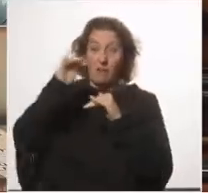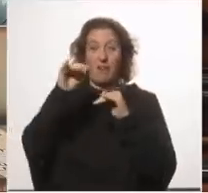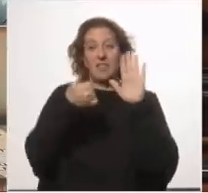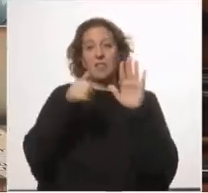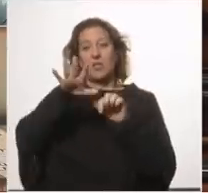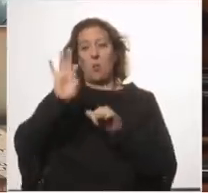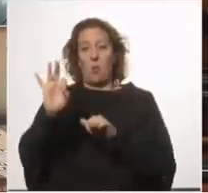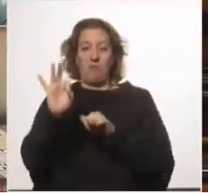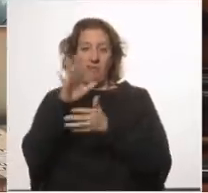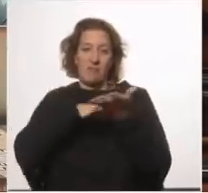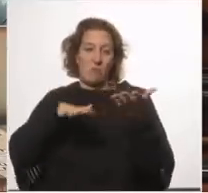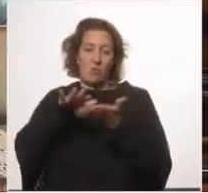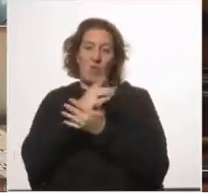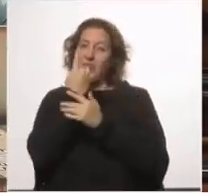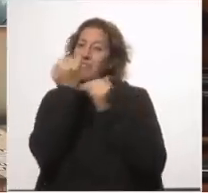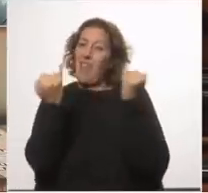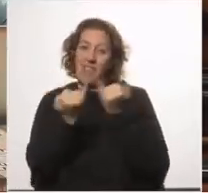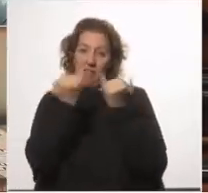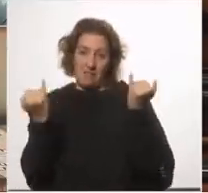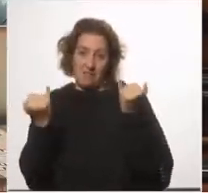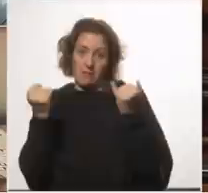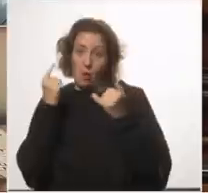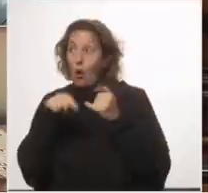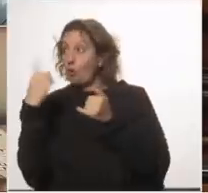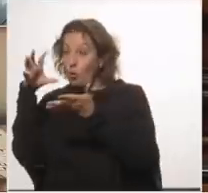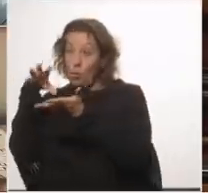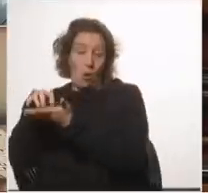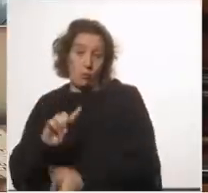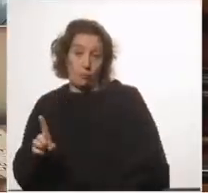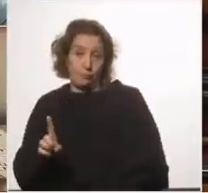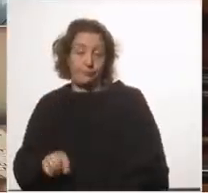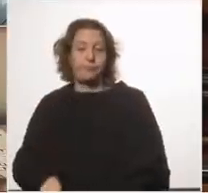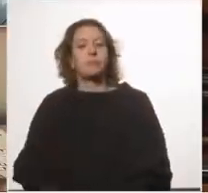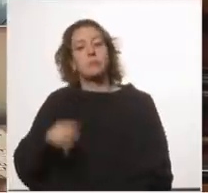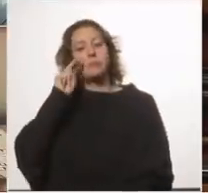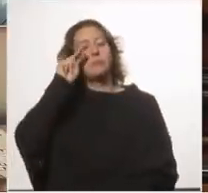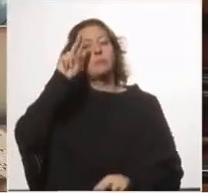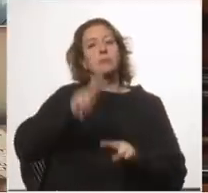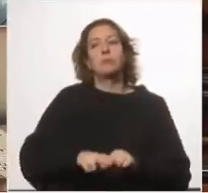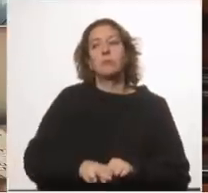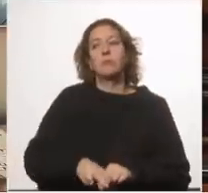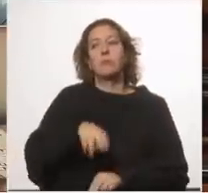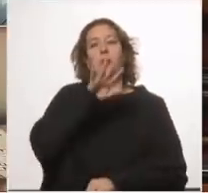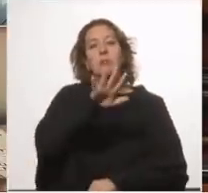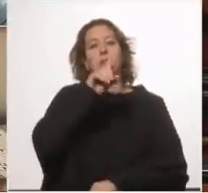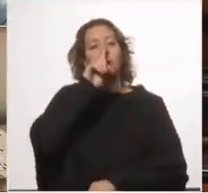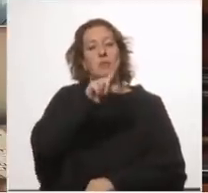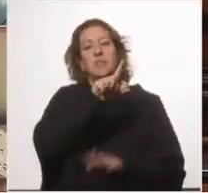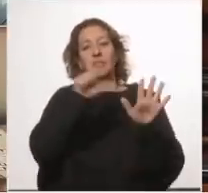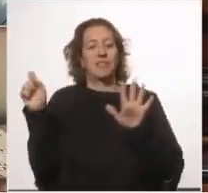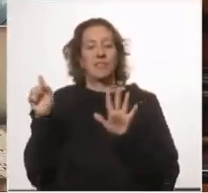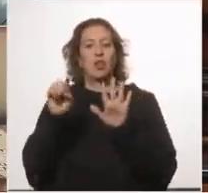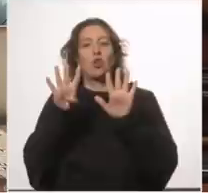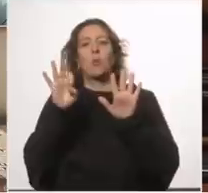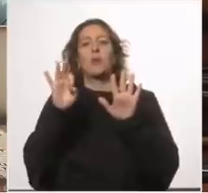diarios, eso no pasó en otros lados. Pero miremos los fallecimientos, 5.700, 90%